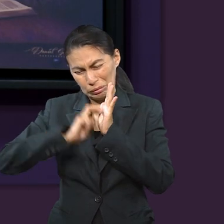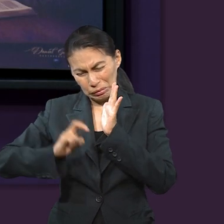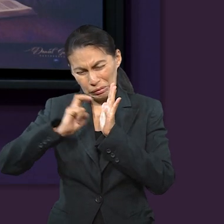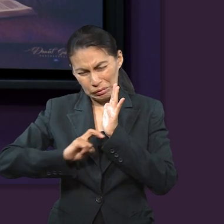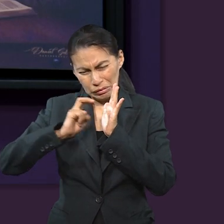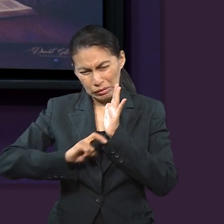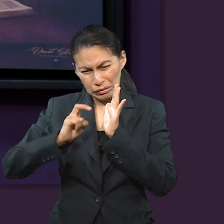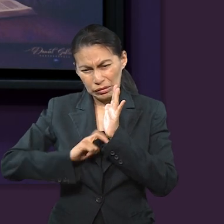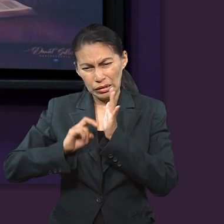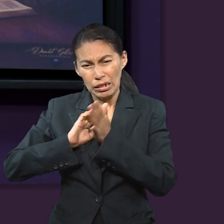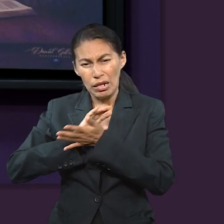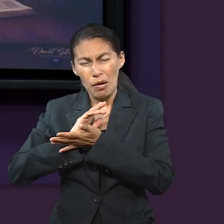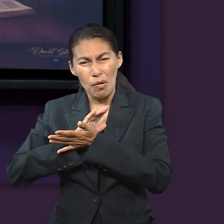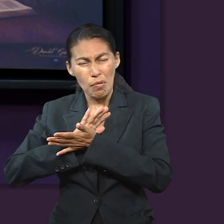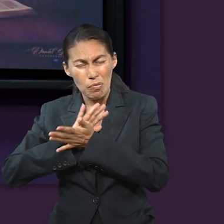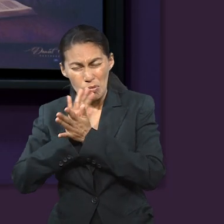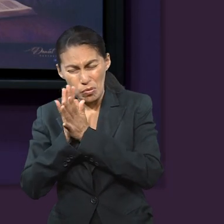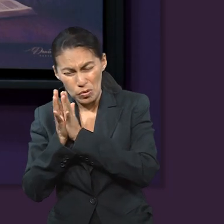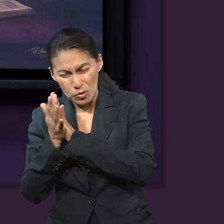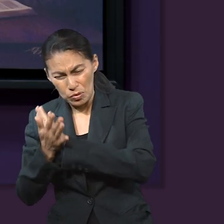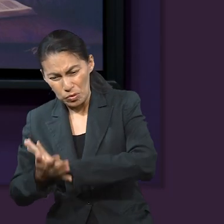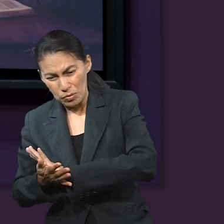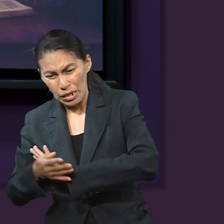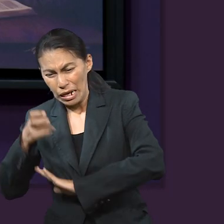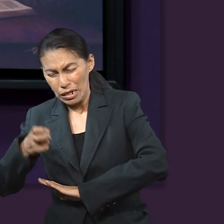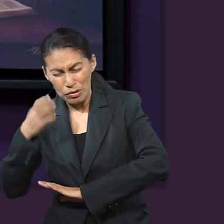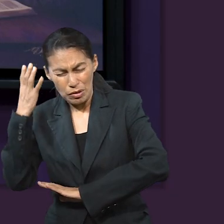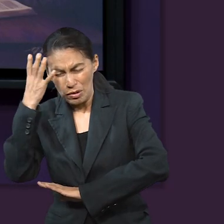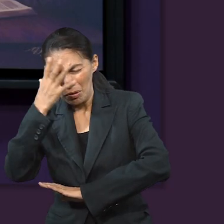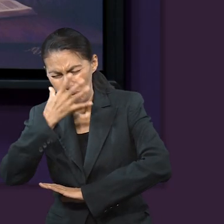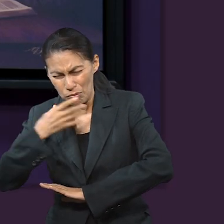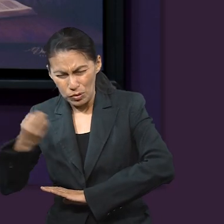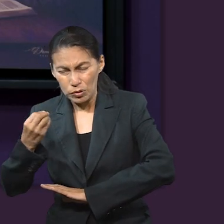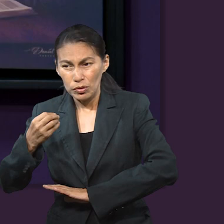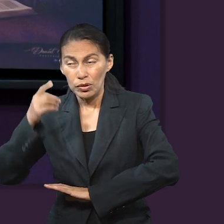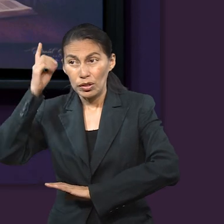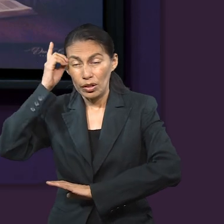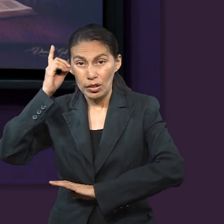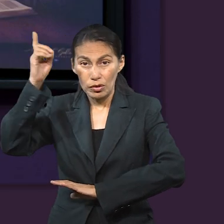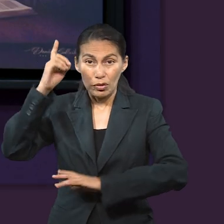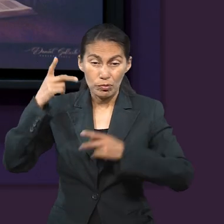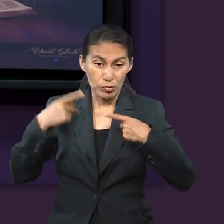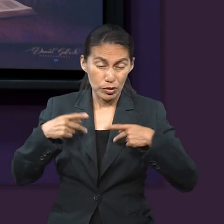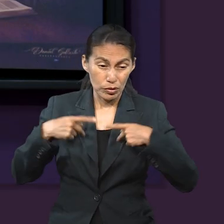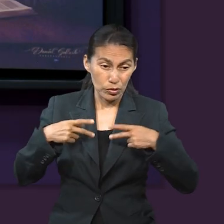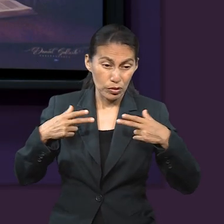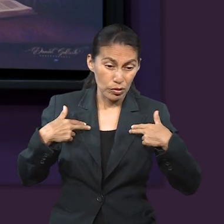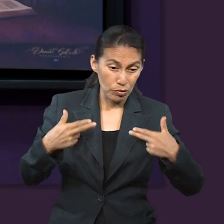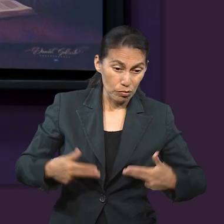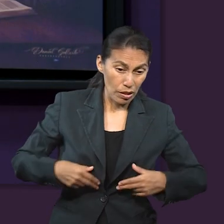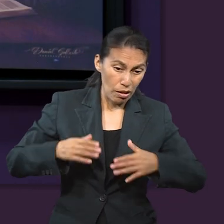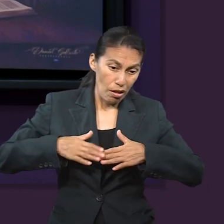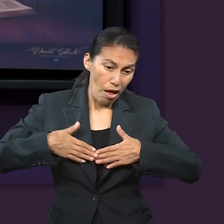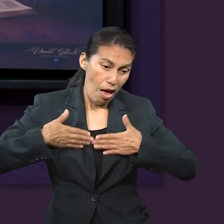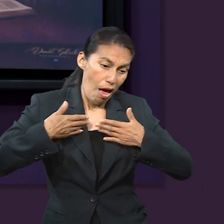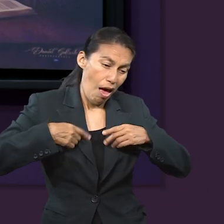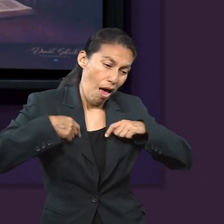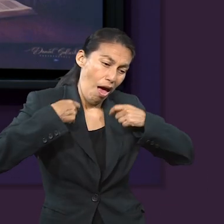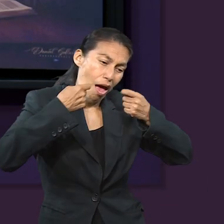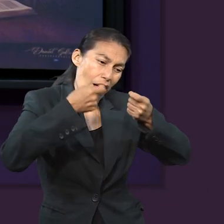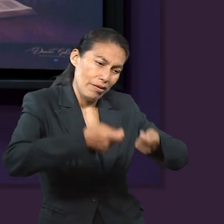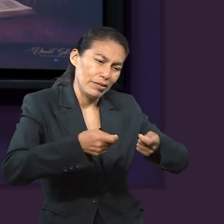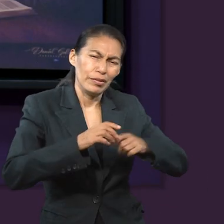del carácter es la hora más importante que jamás haya sido confiada a los seres humanos.